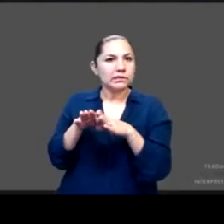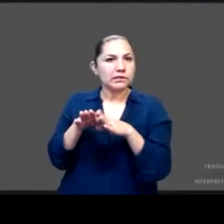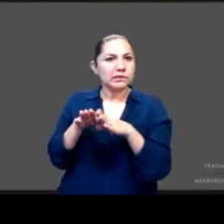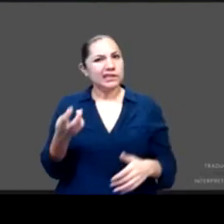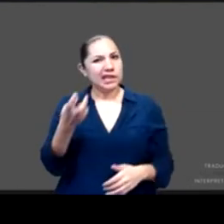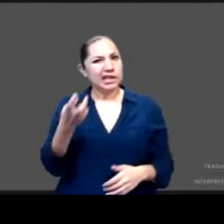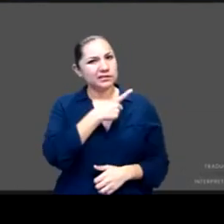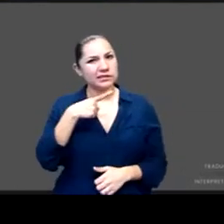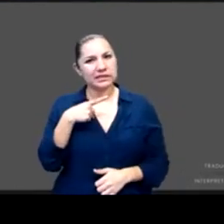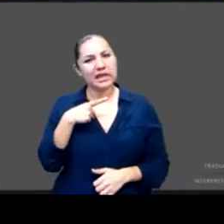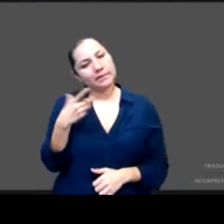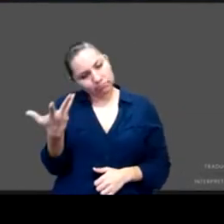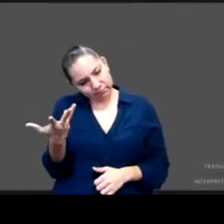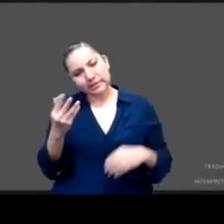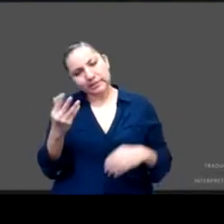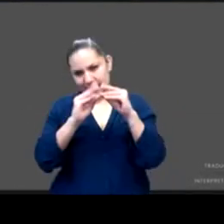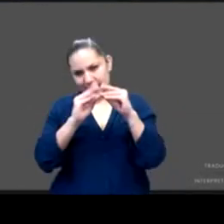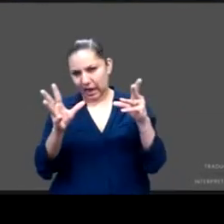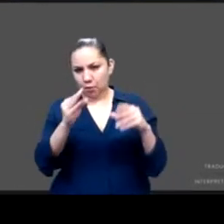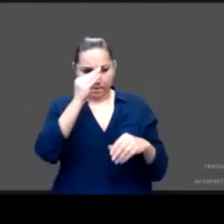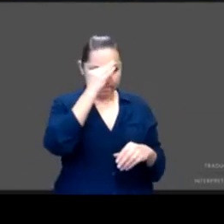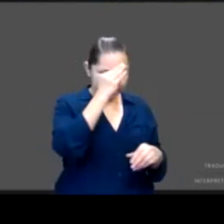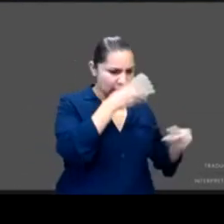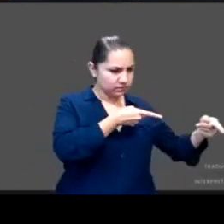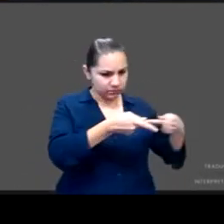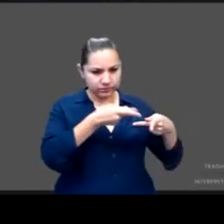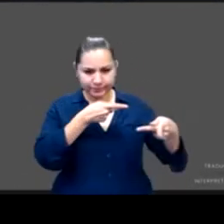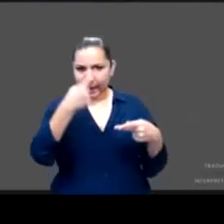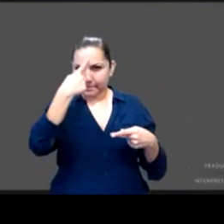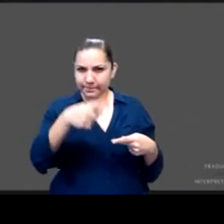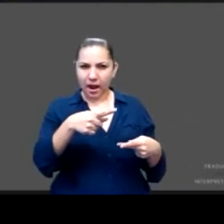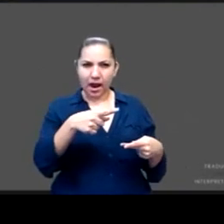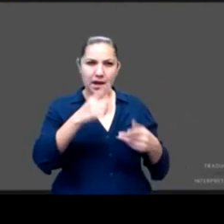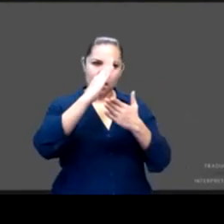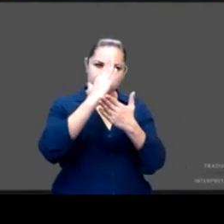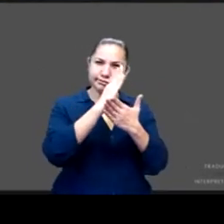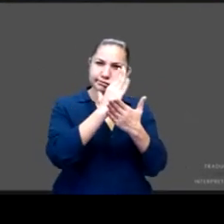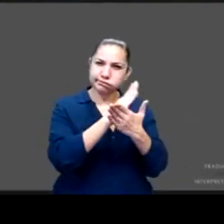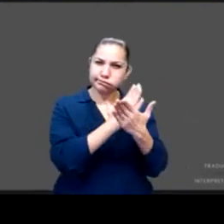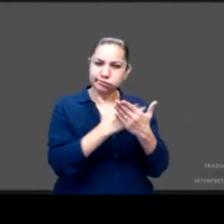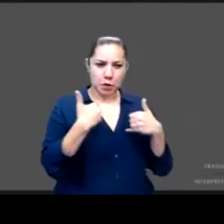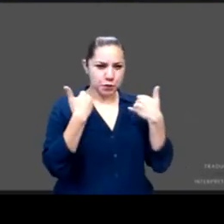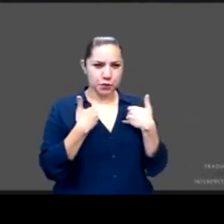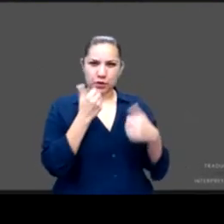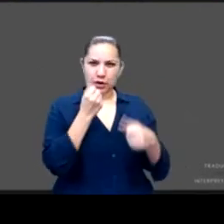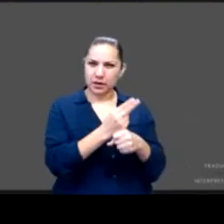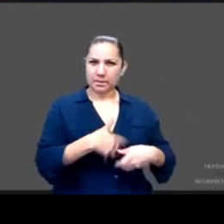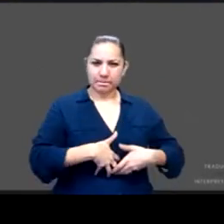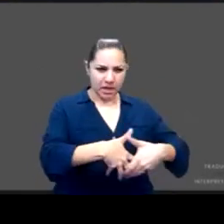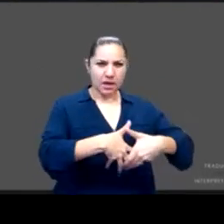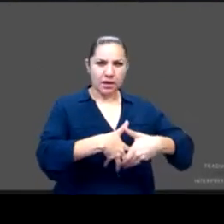para prevenir el embarazo en niñas sino el reto adicional que representa esta pandemia y la nueva